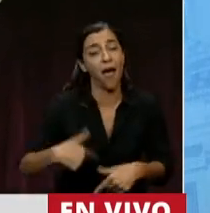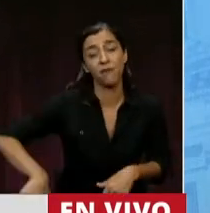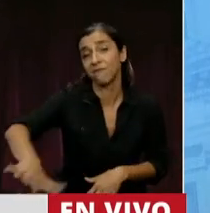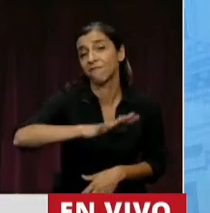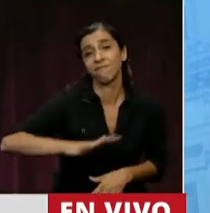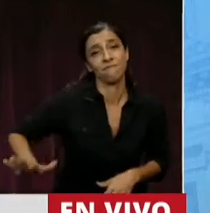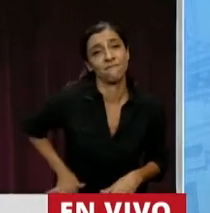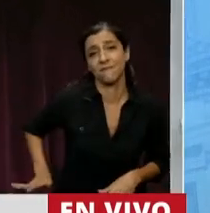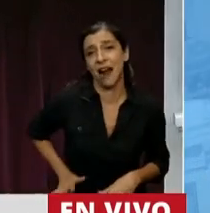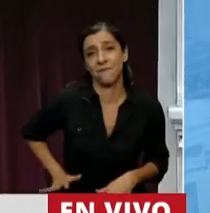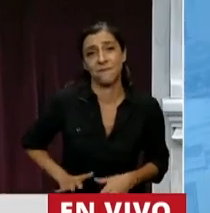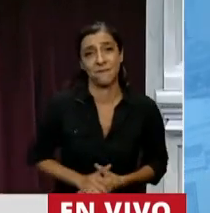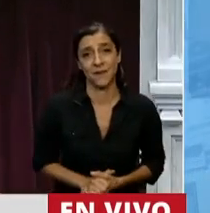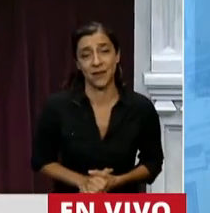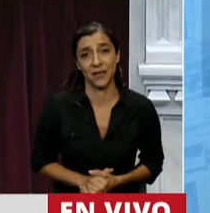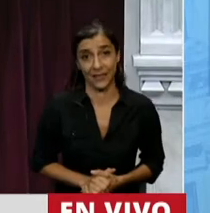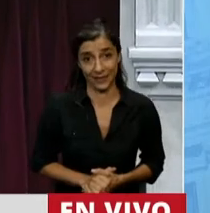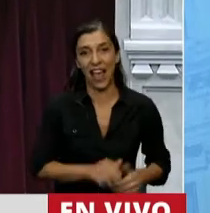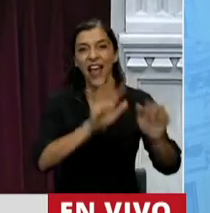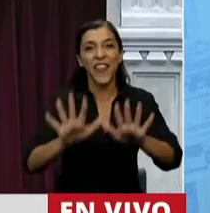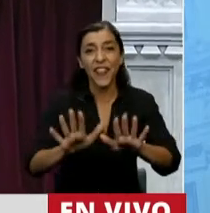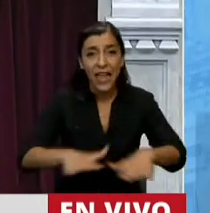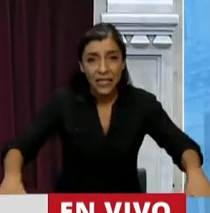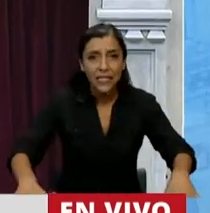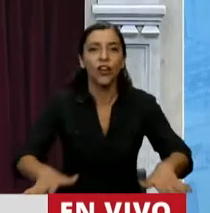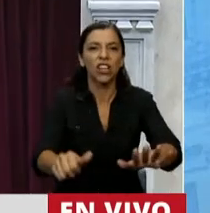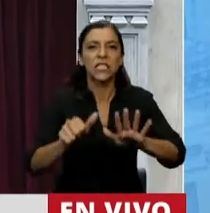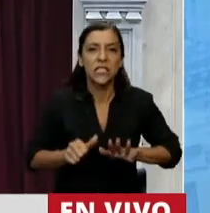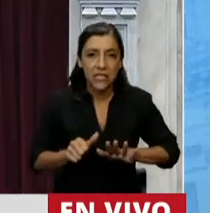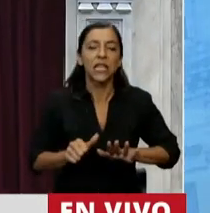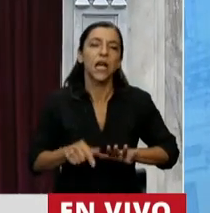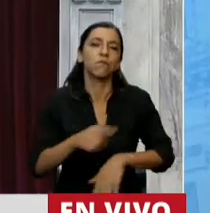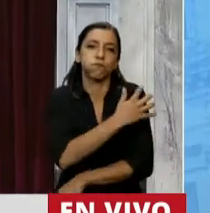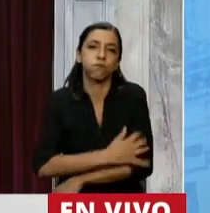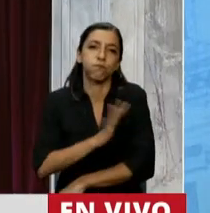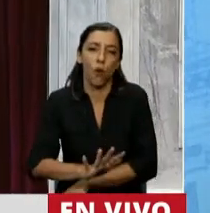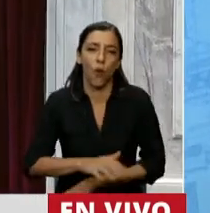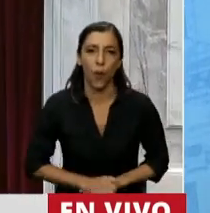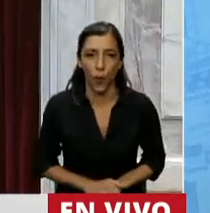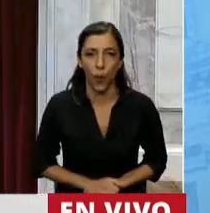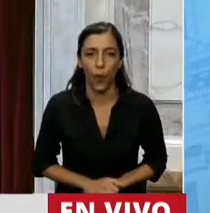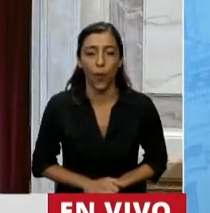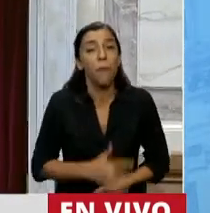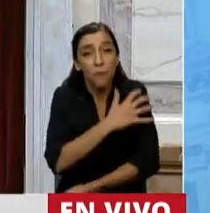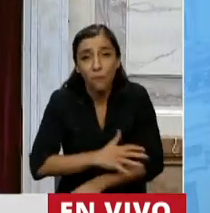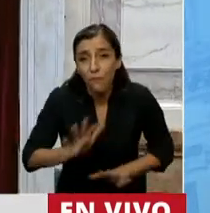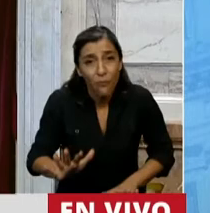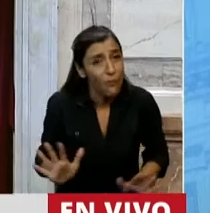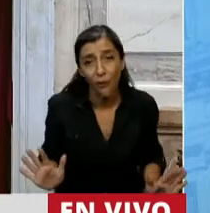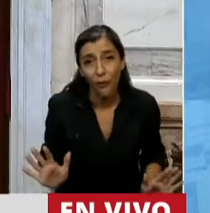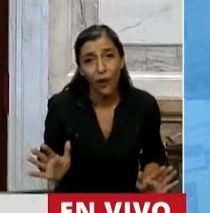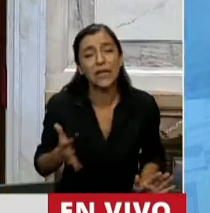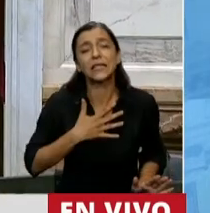son pobres en la Argentina. Y si voy a la mortalidad materna otra vez, se encuentra mi provincia, lamentablemente a la cabeza.